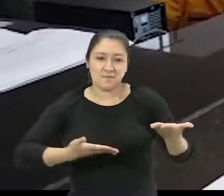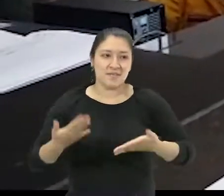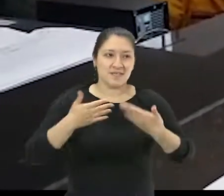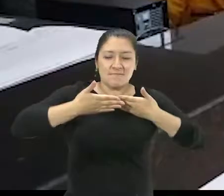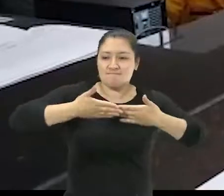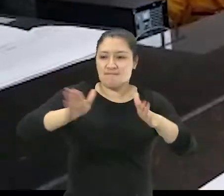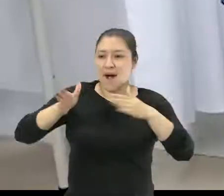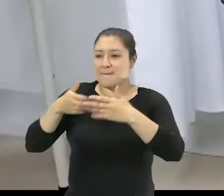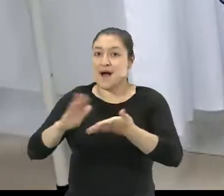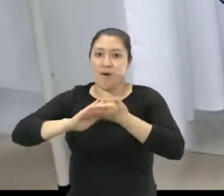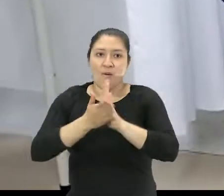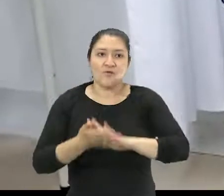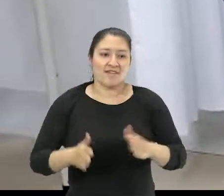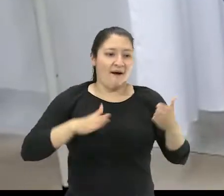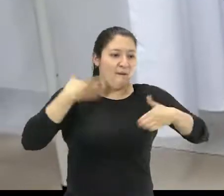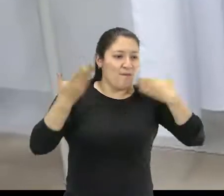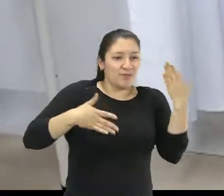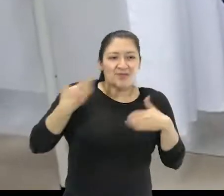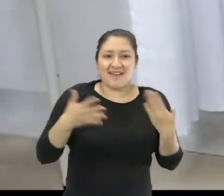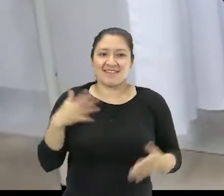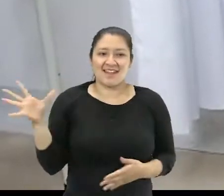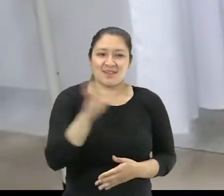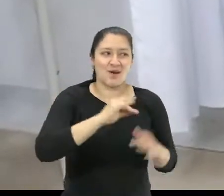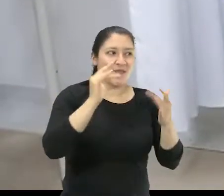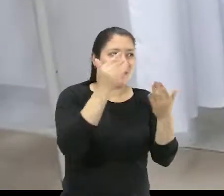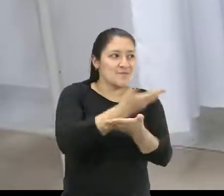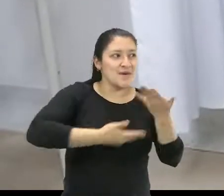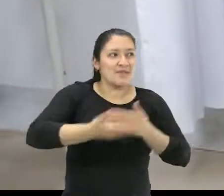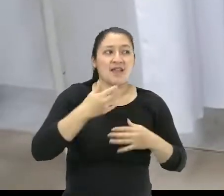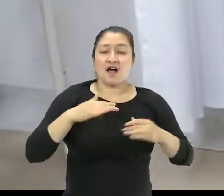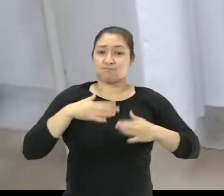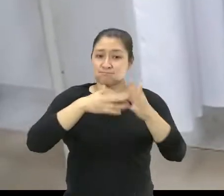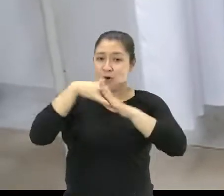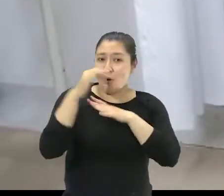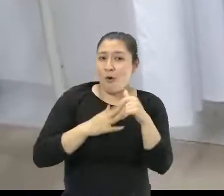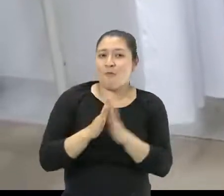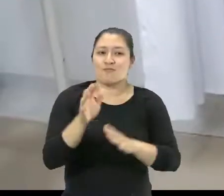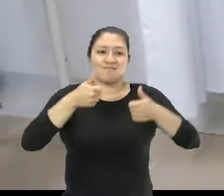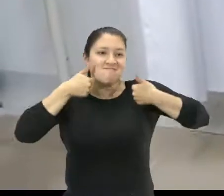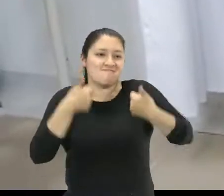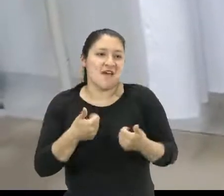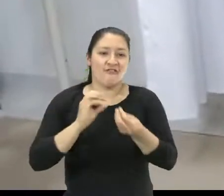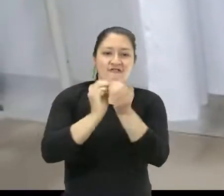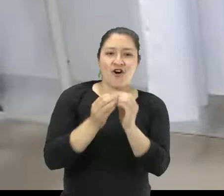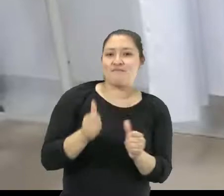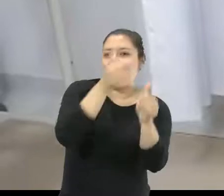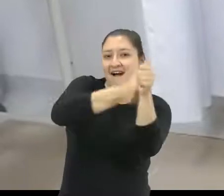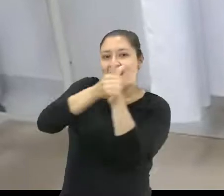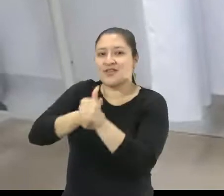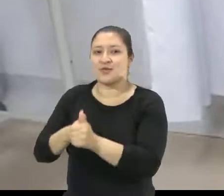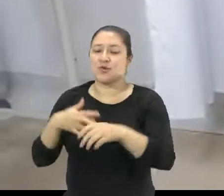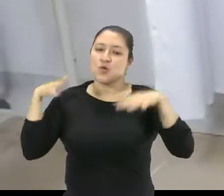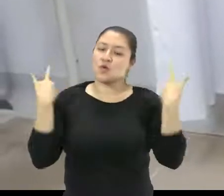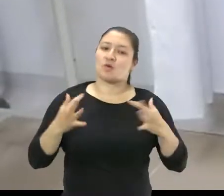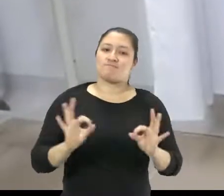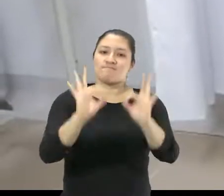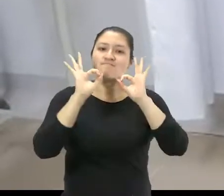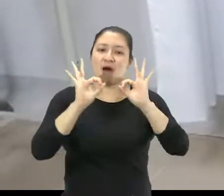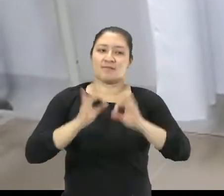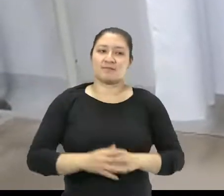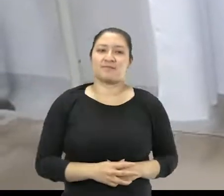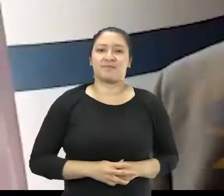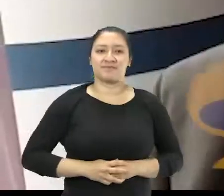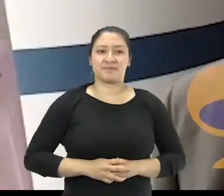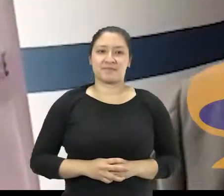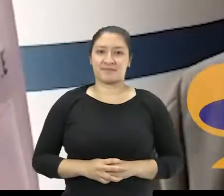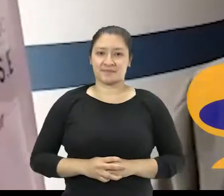comunidad y que se les brinda la comunidad la privacidad y todo pues lo que se requiere para una buena